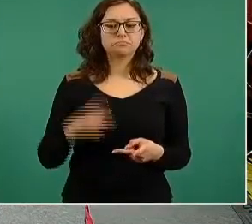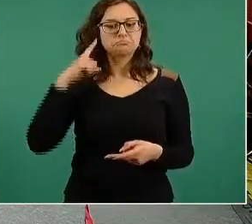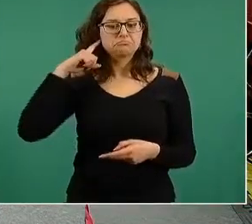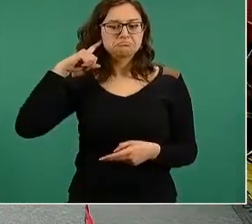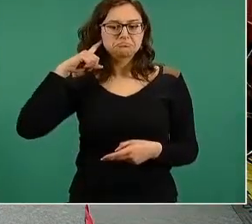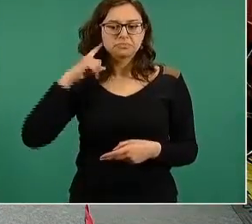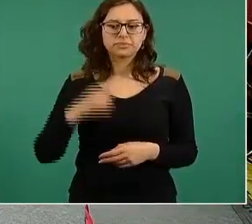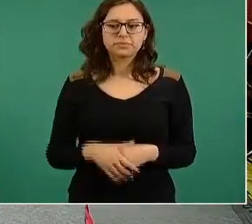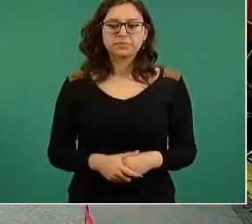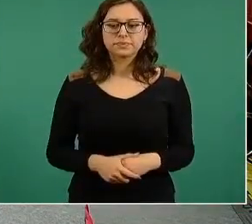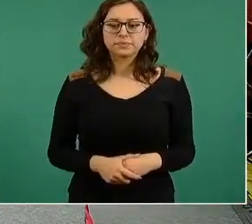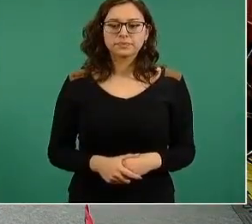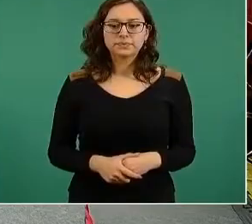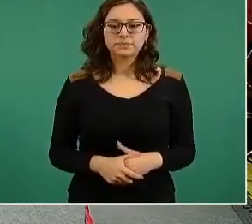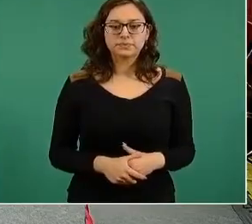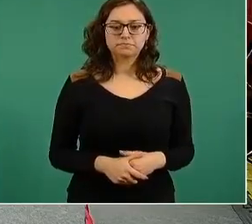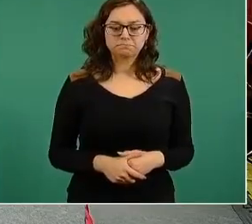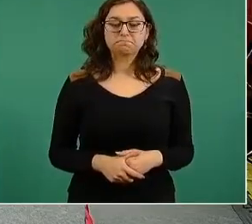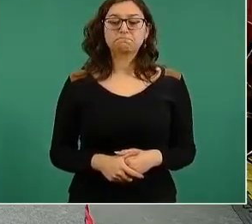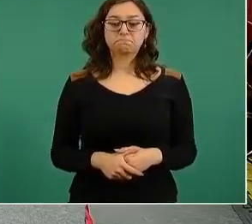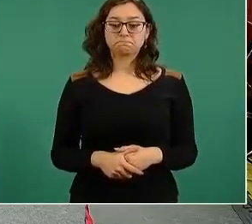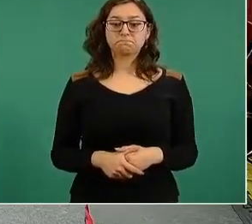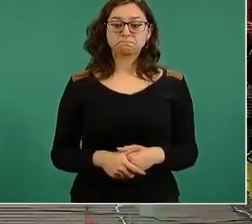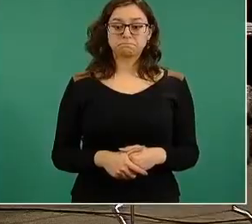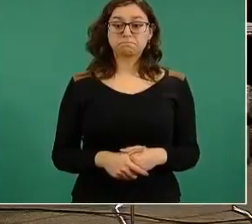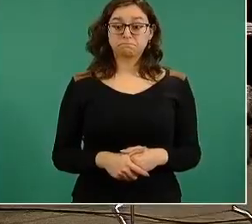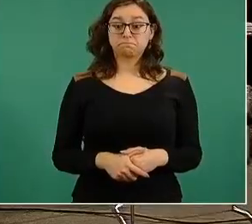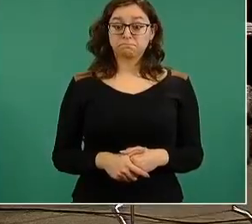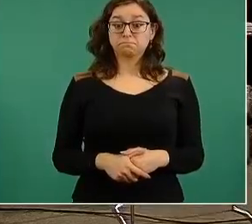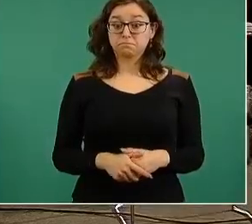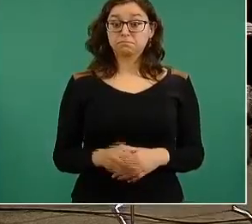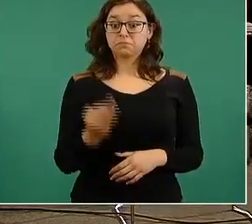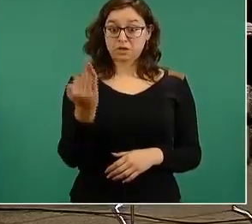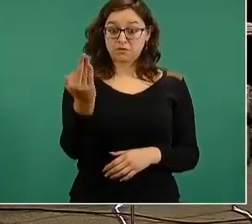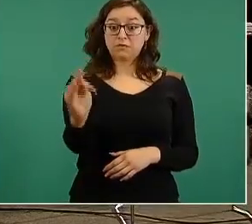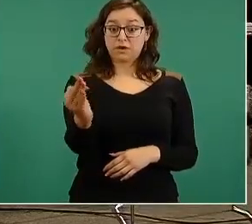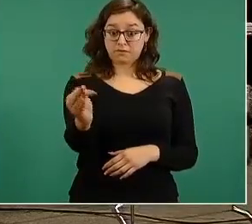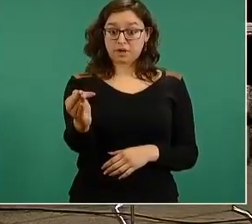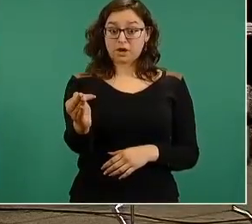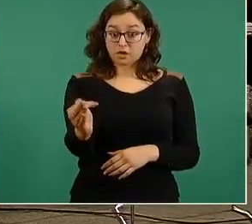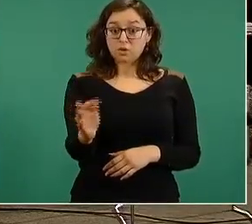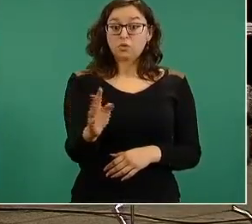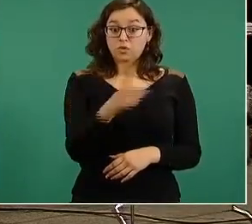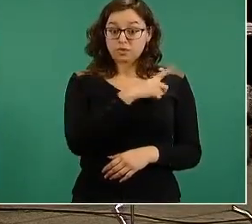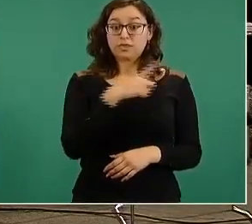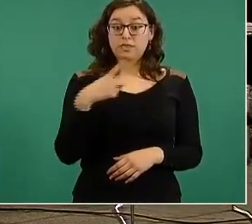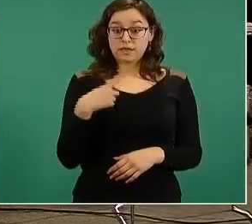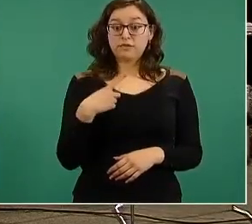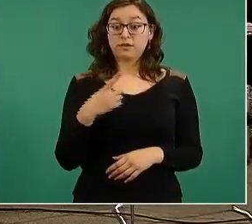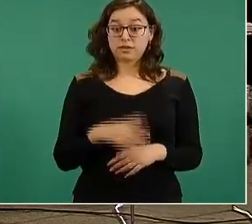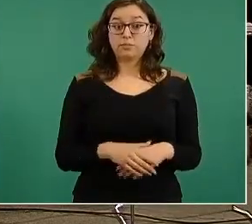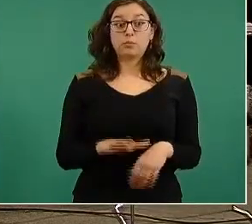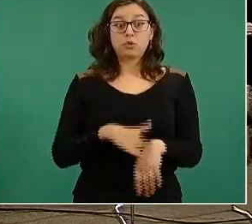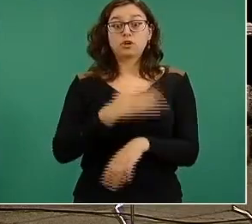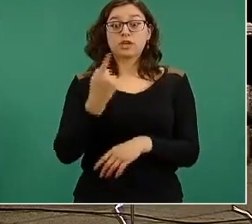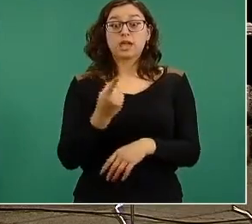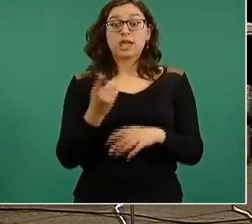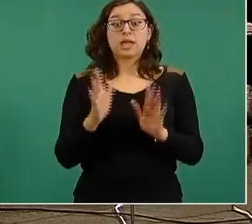Sí, sí, sí, sí, no. Y en febrero tendremos el 100% del embarque que llegue el próximo